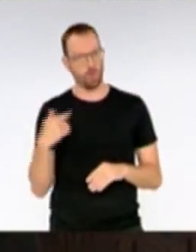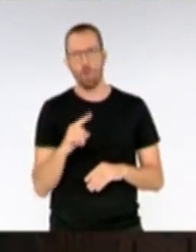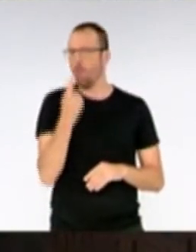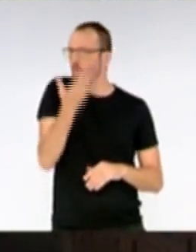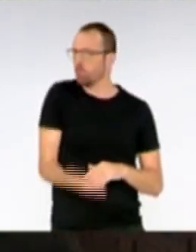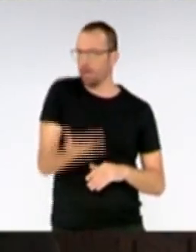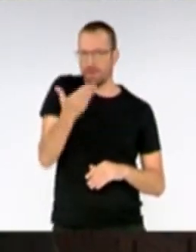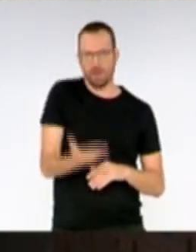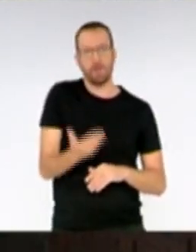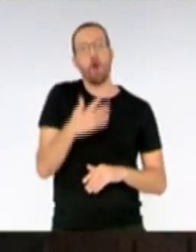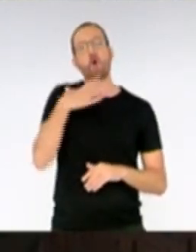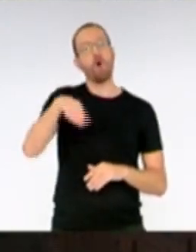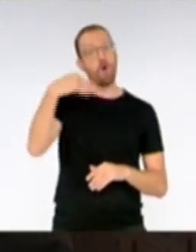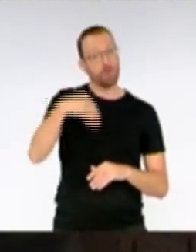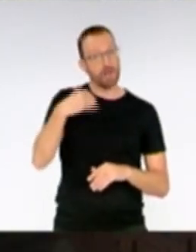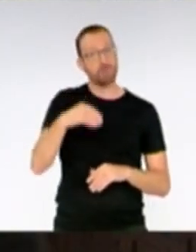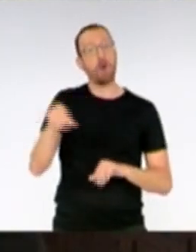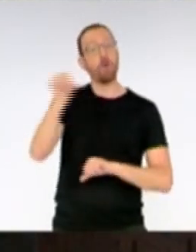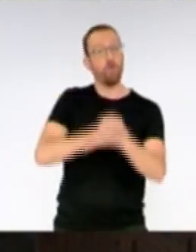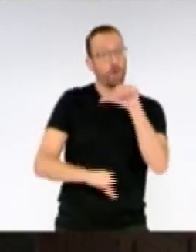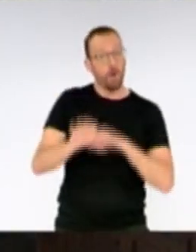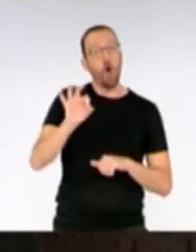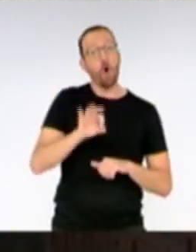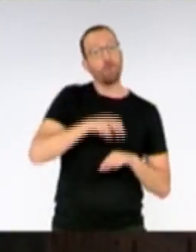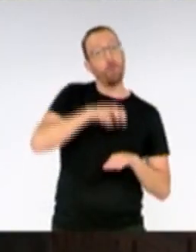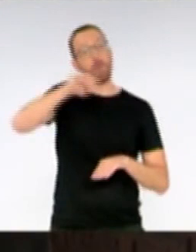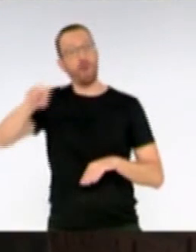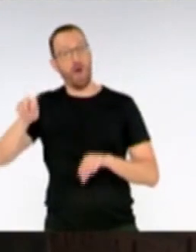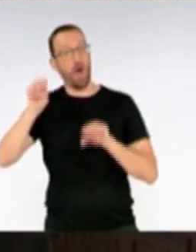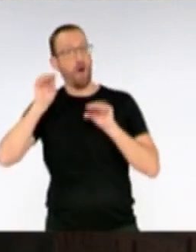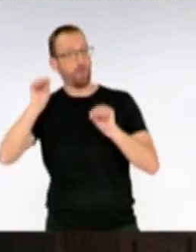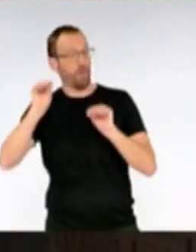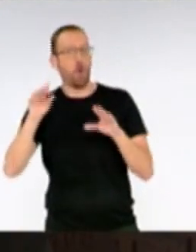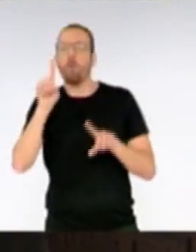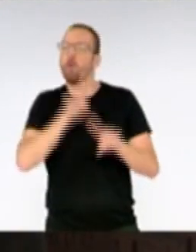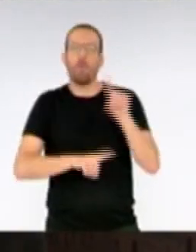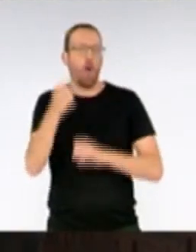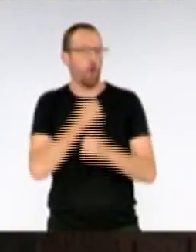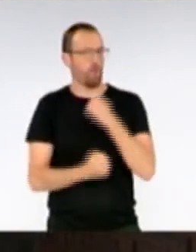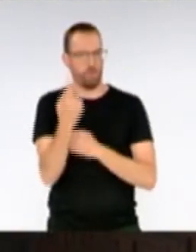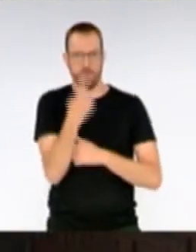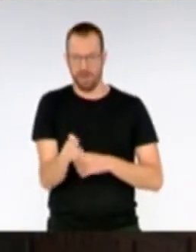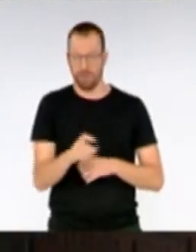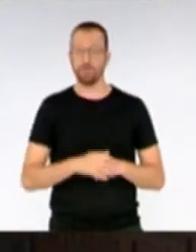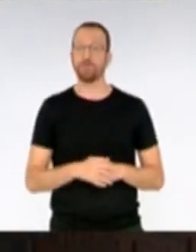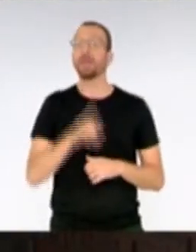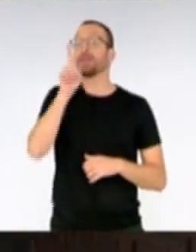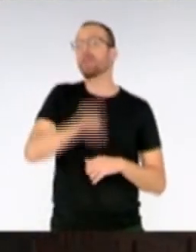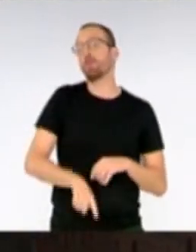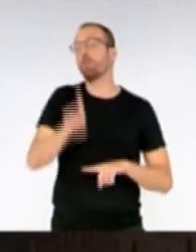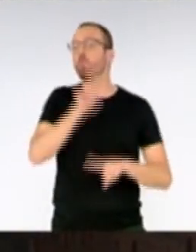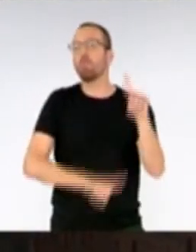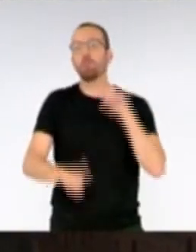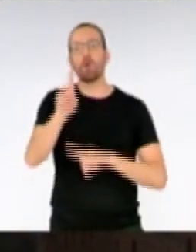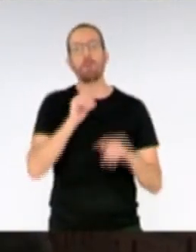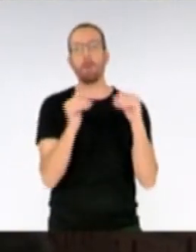el desarrollo tanto de nuestros jóvenes que puedan volver o incluso que no tengan que irse por problemas económicos. Luego, evidentemente, hay un gran problema en Santa Cruz de la